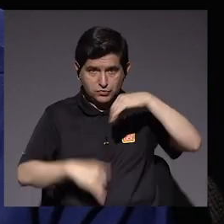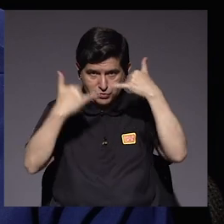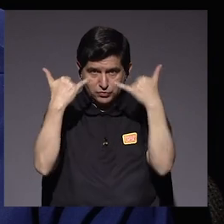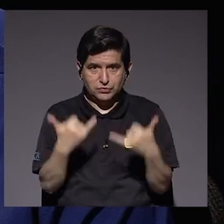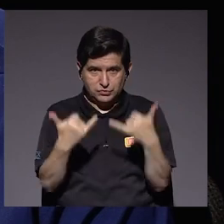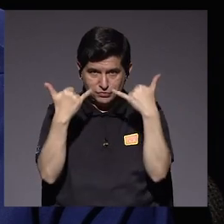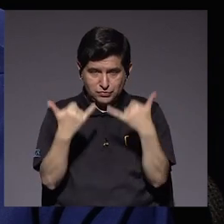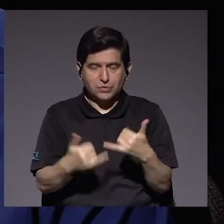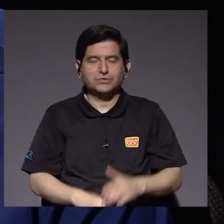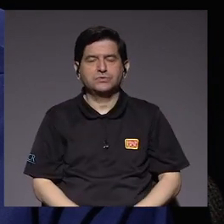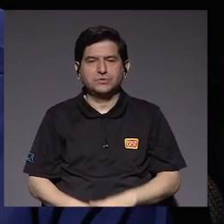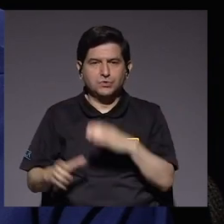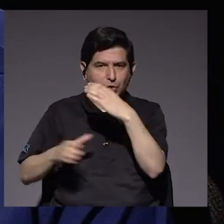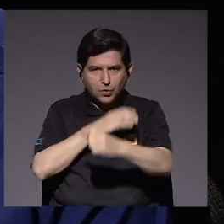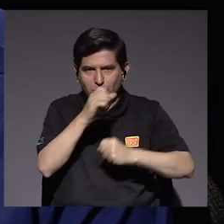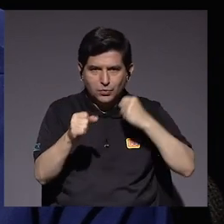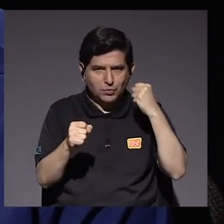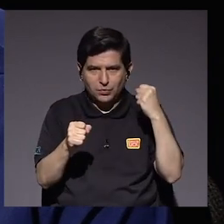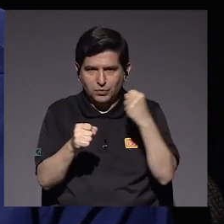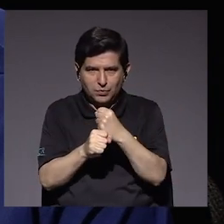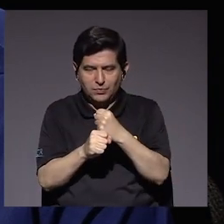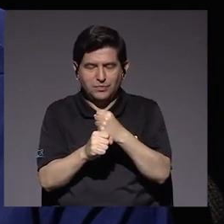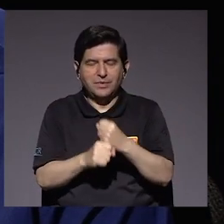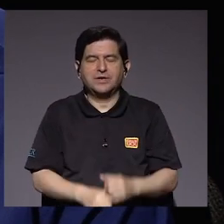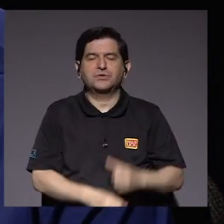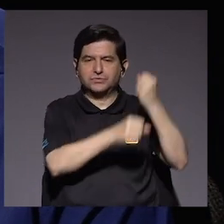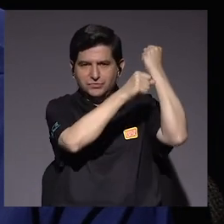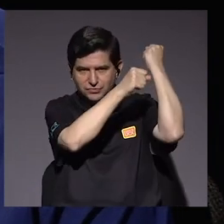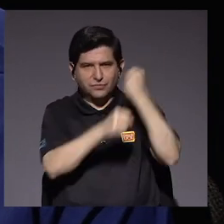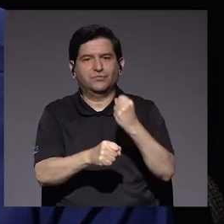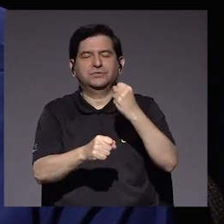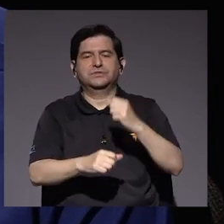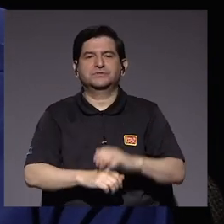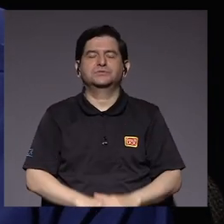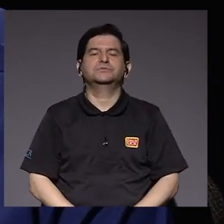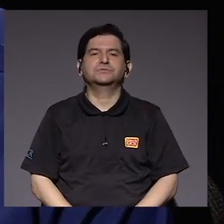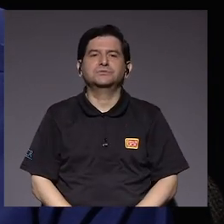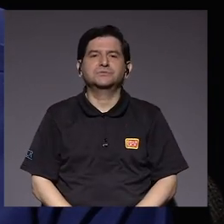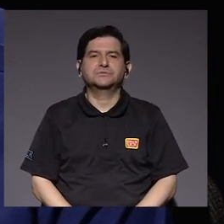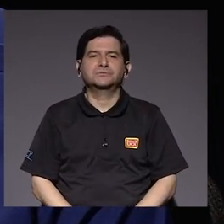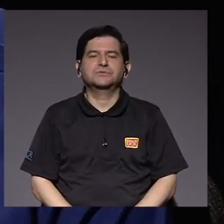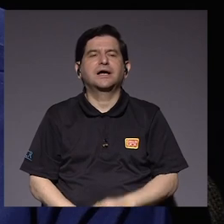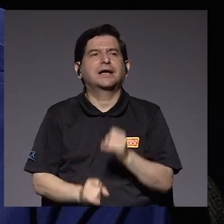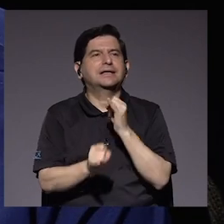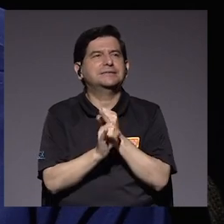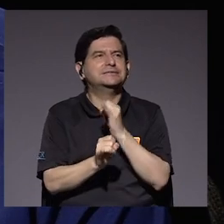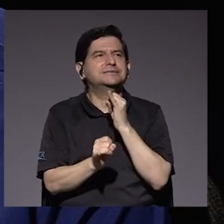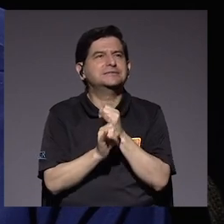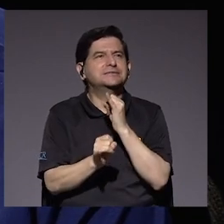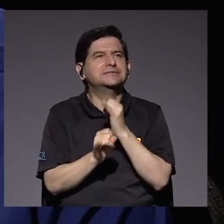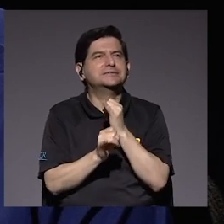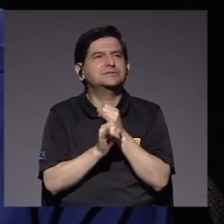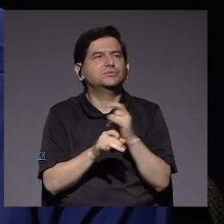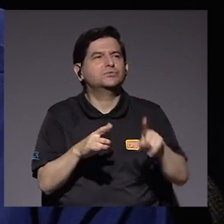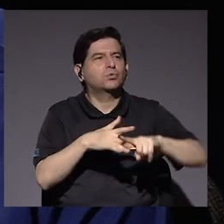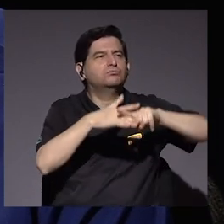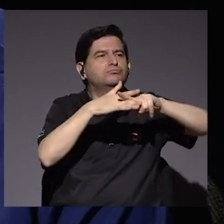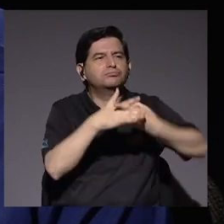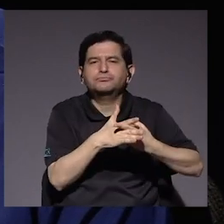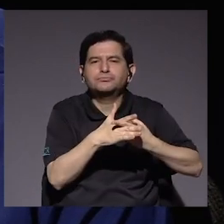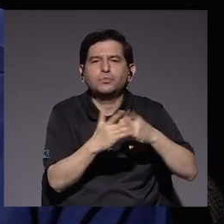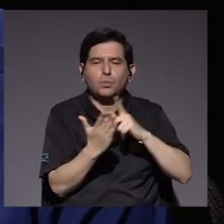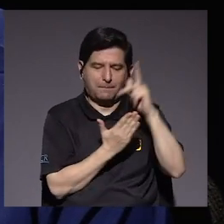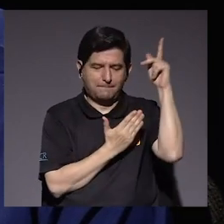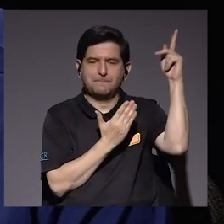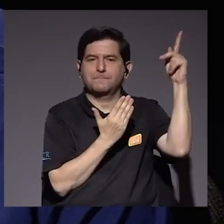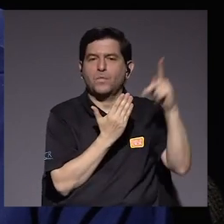el aniversario de la fundación. El Instituto surgió a partir